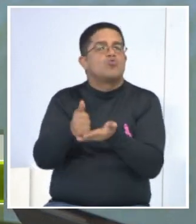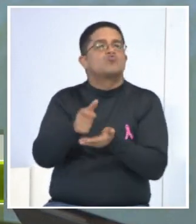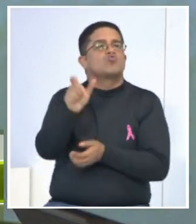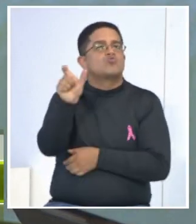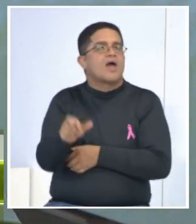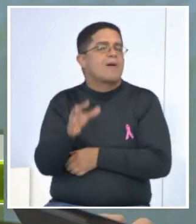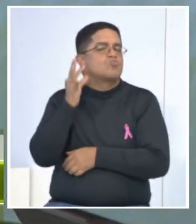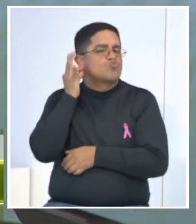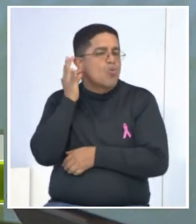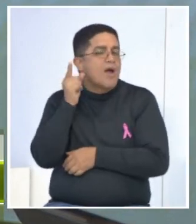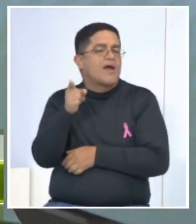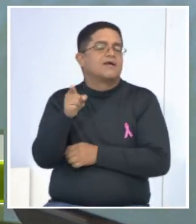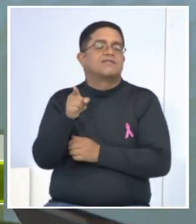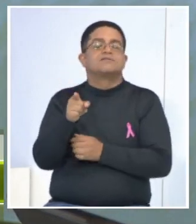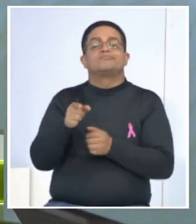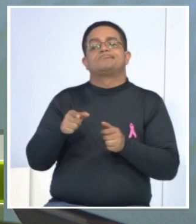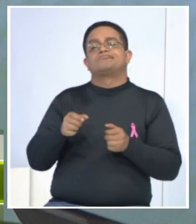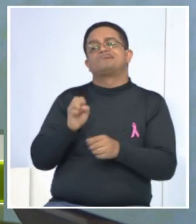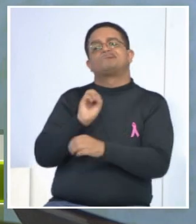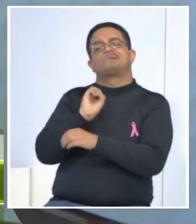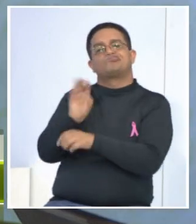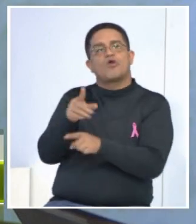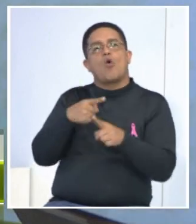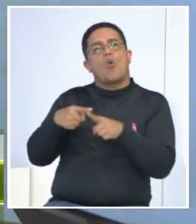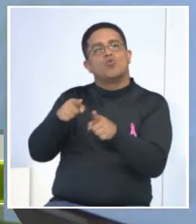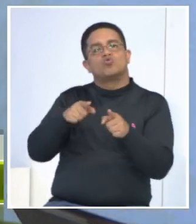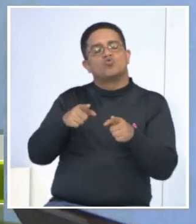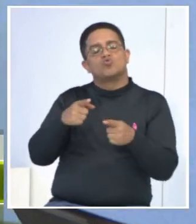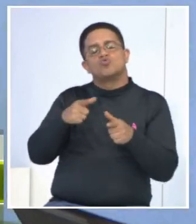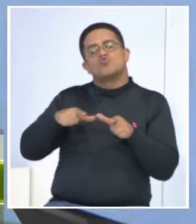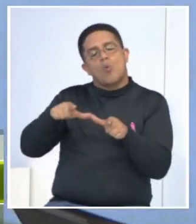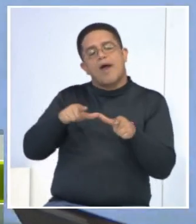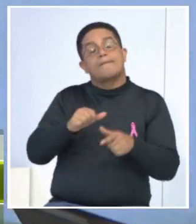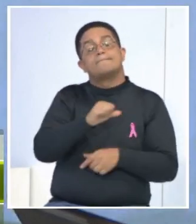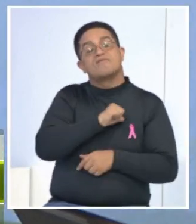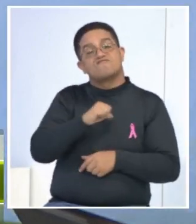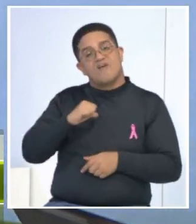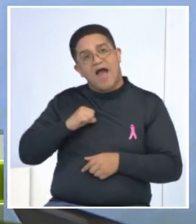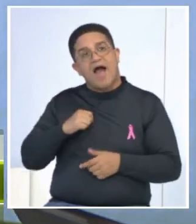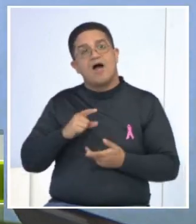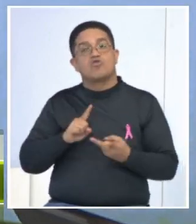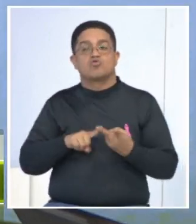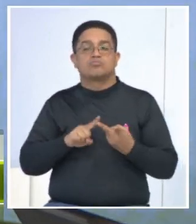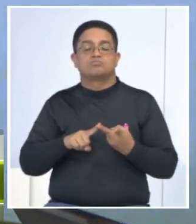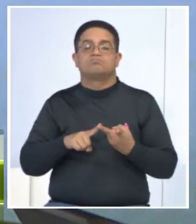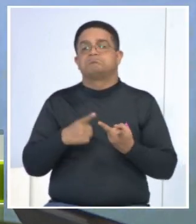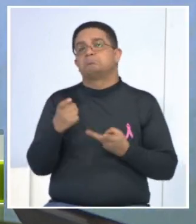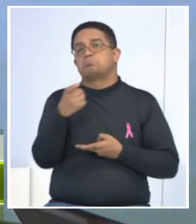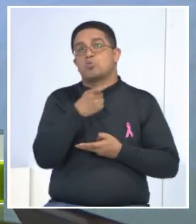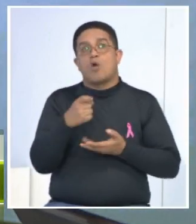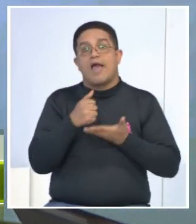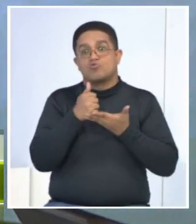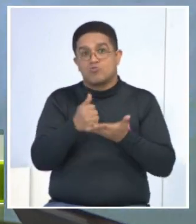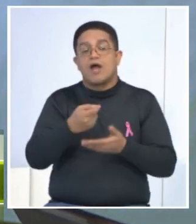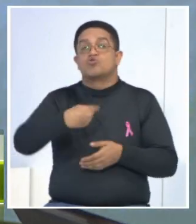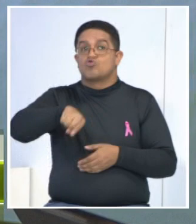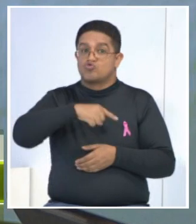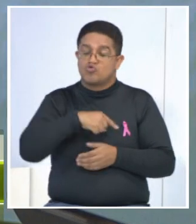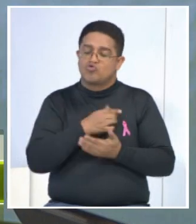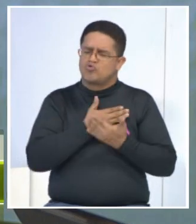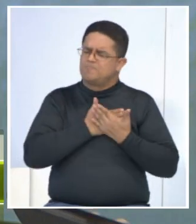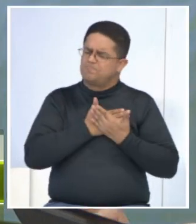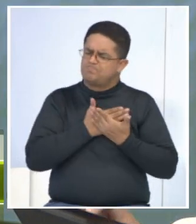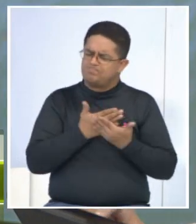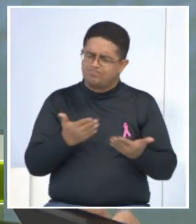enviándolo a algunos centros privados, a hacer los estudios. Hay que buscar la manera de ayudar. Siempre nosotros estamos abiertos,